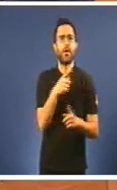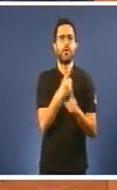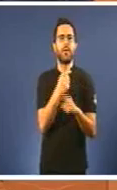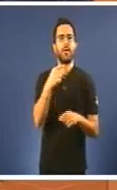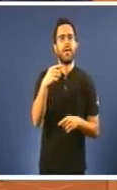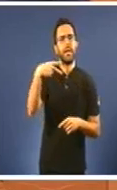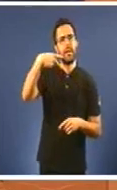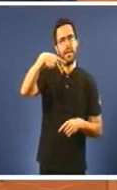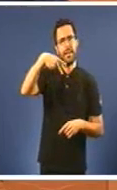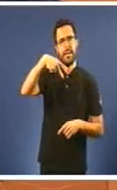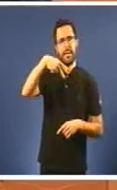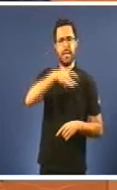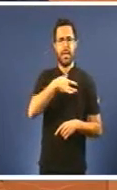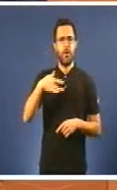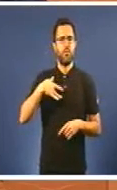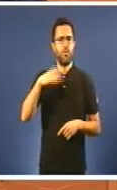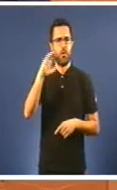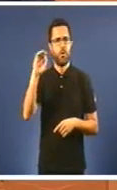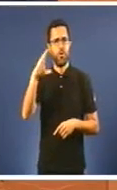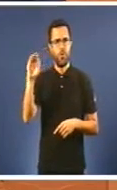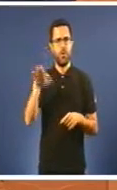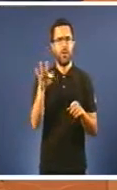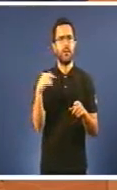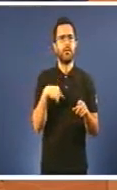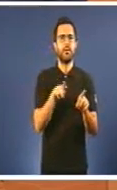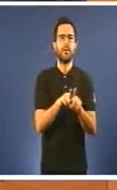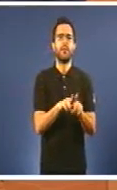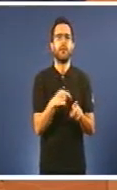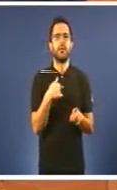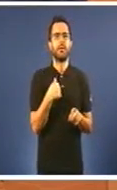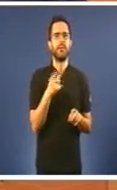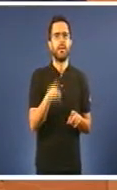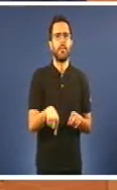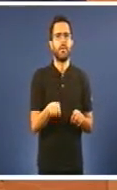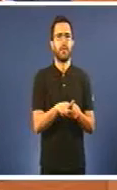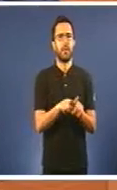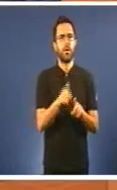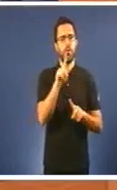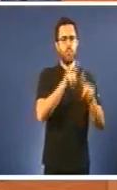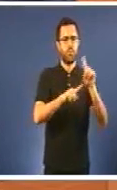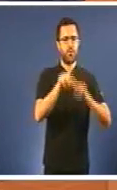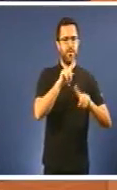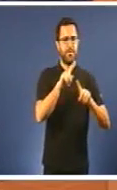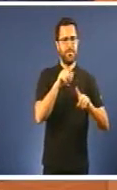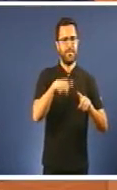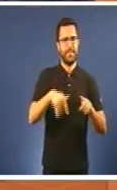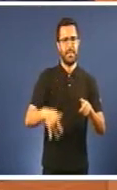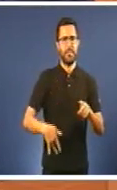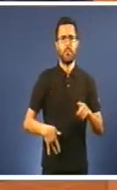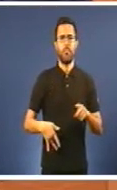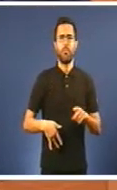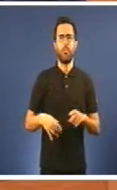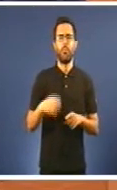comunidade autónoma en utilizar o láser do ómio para os problemas de próstata A primeira comunidade de España